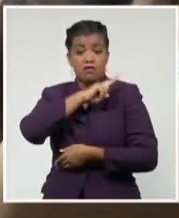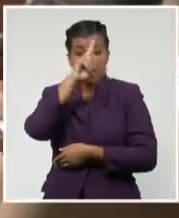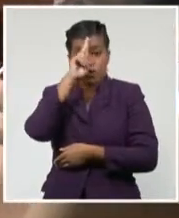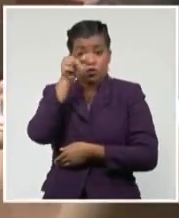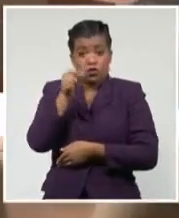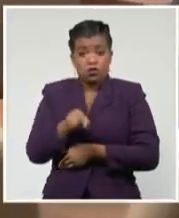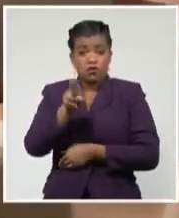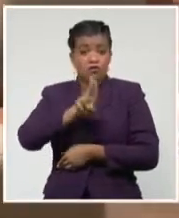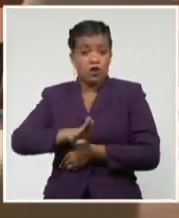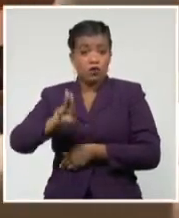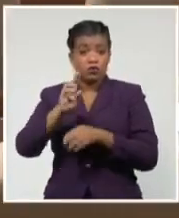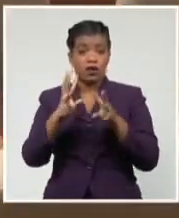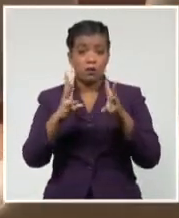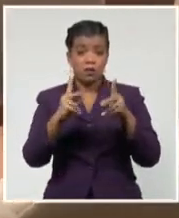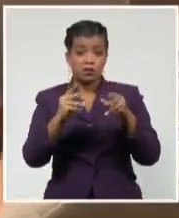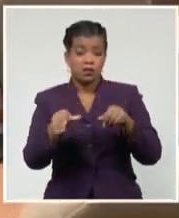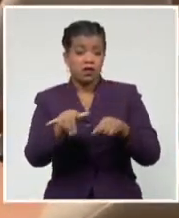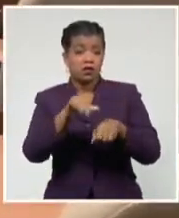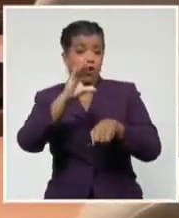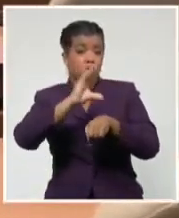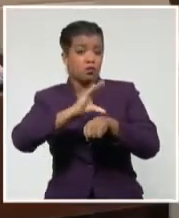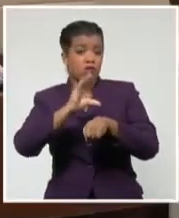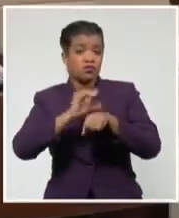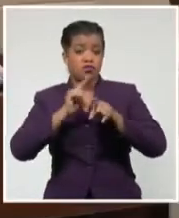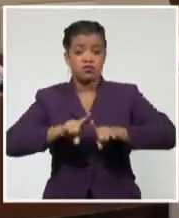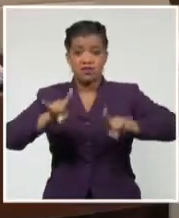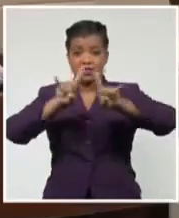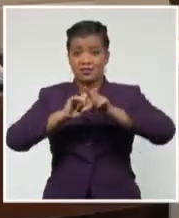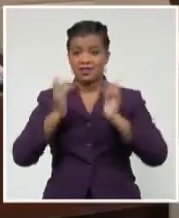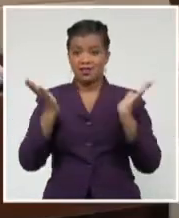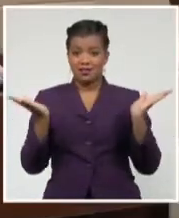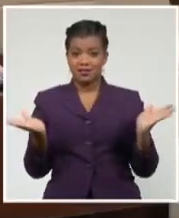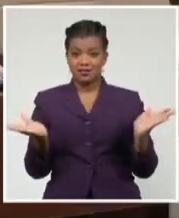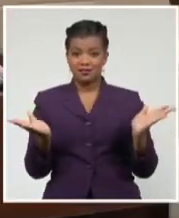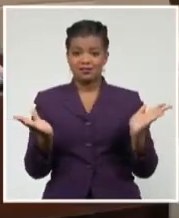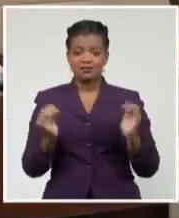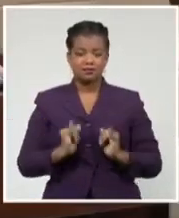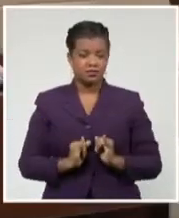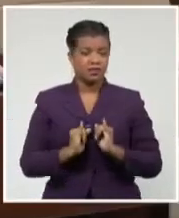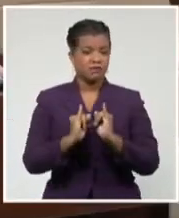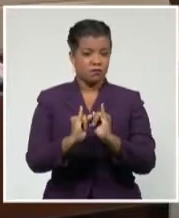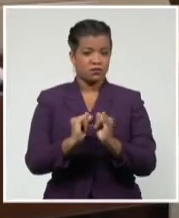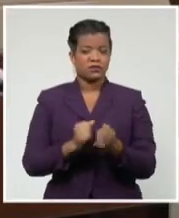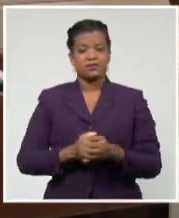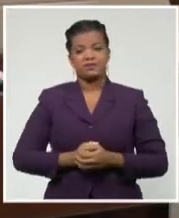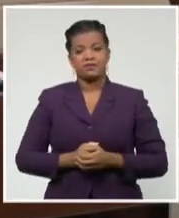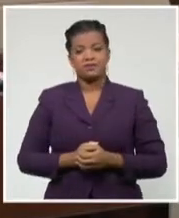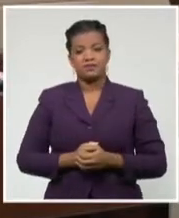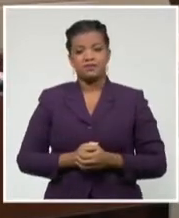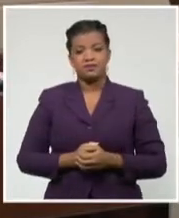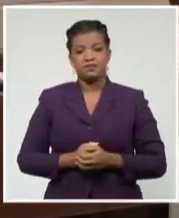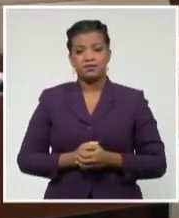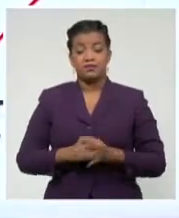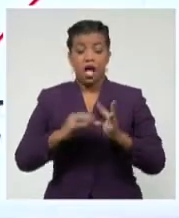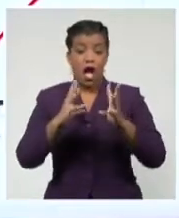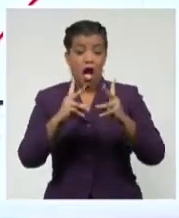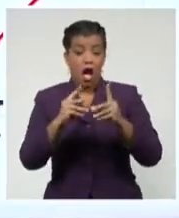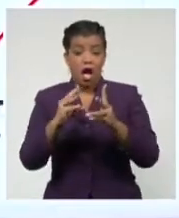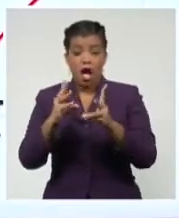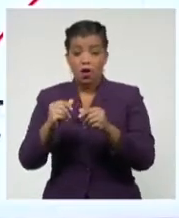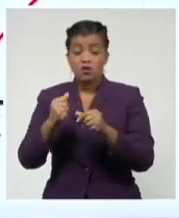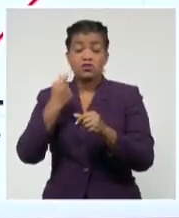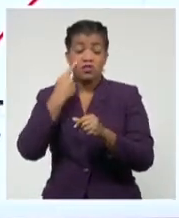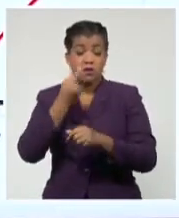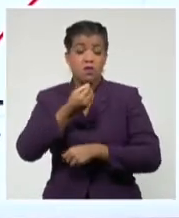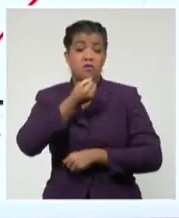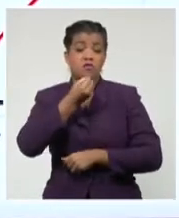Facultad de Matemática y Computación de la Universidad de La Habana, realizó su pronóstico. Sus cálculos arrojan que los contagios deben aumentar